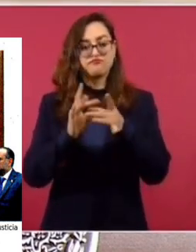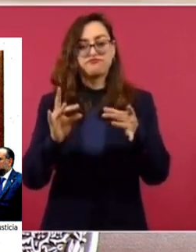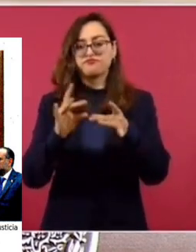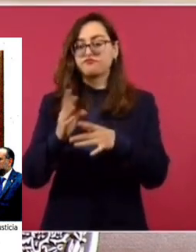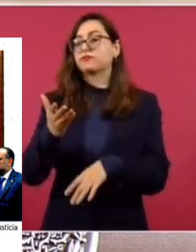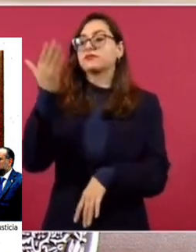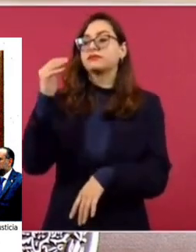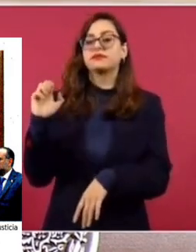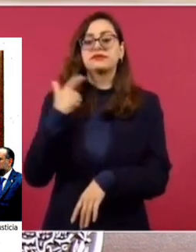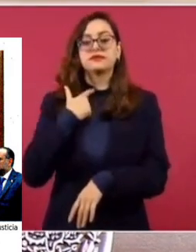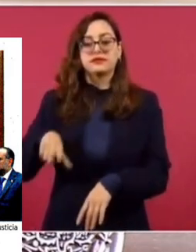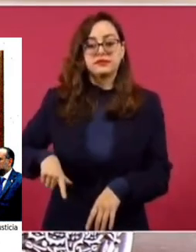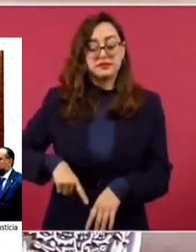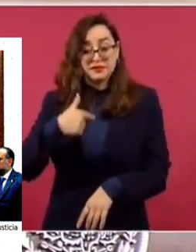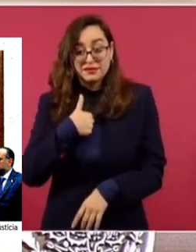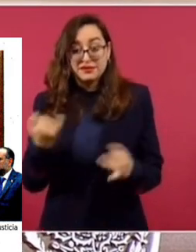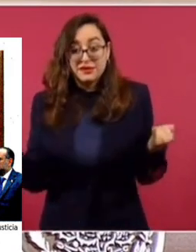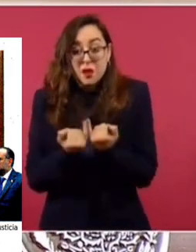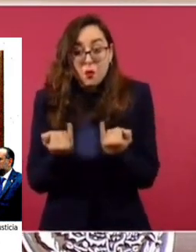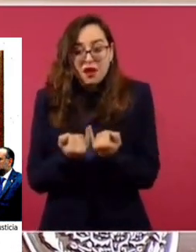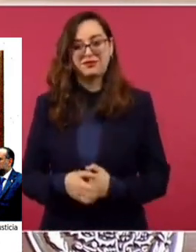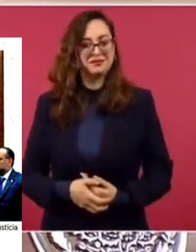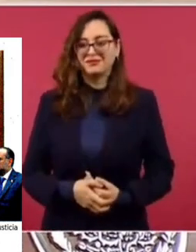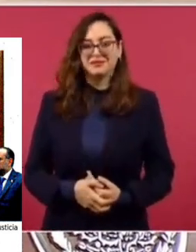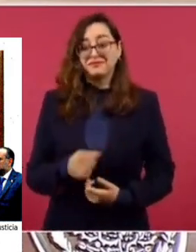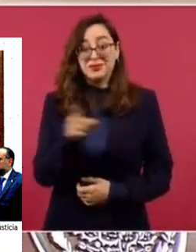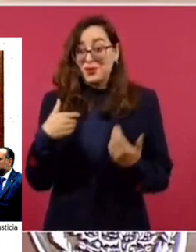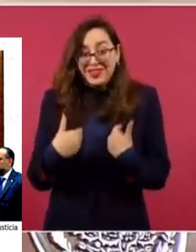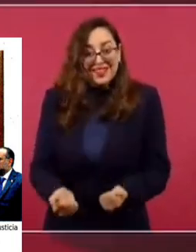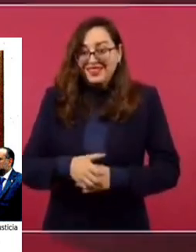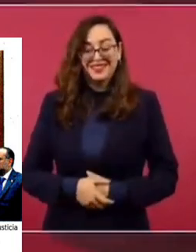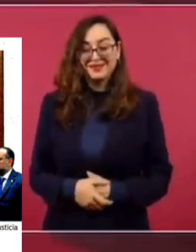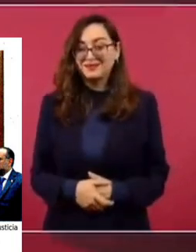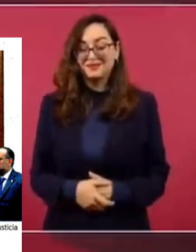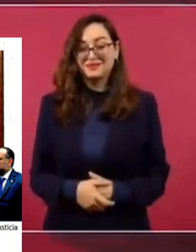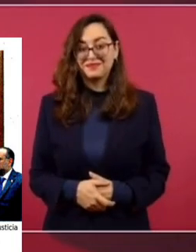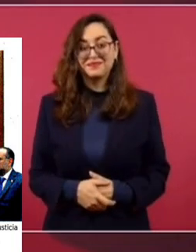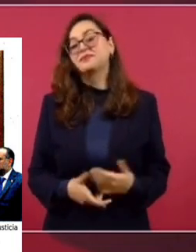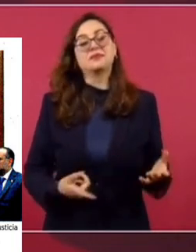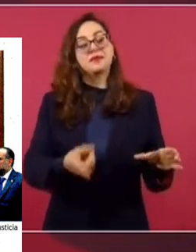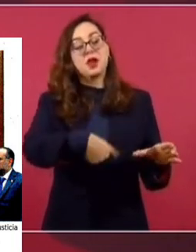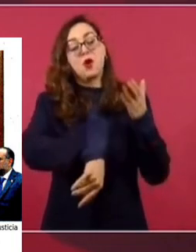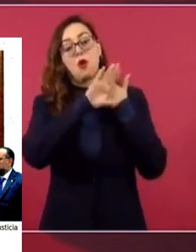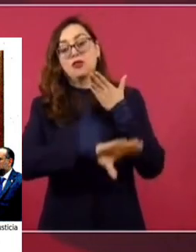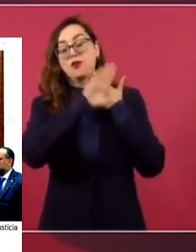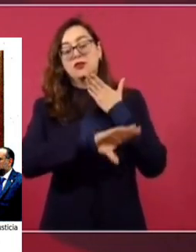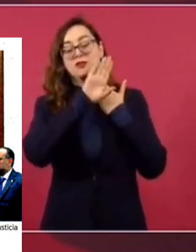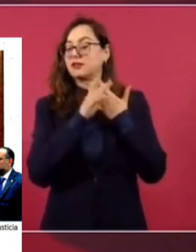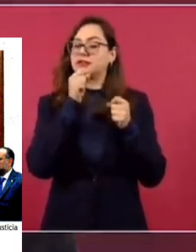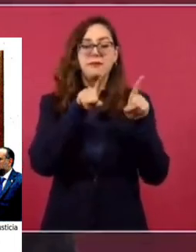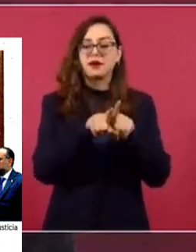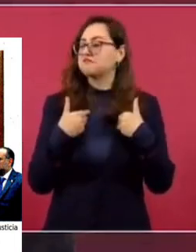eso es lo que no van a entender, porque no les conviene a nuestros adversarios,